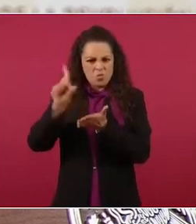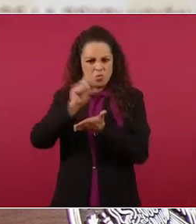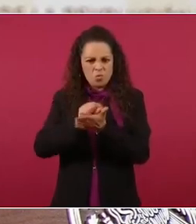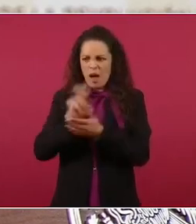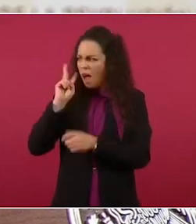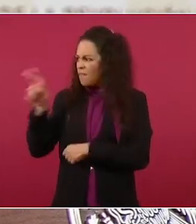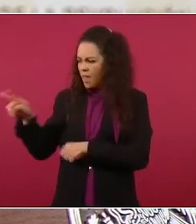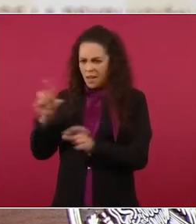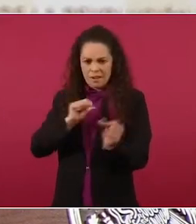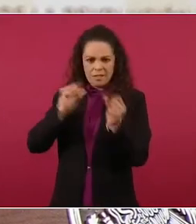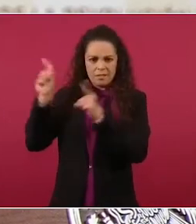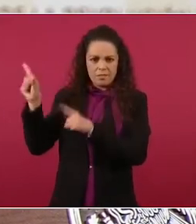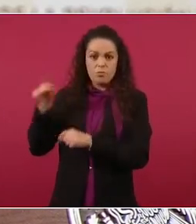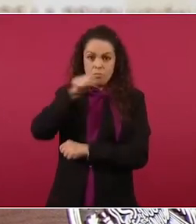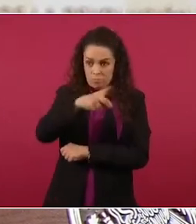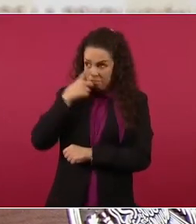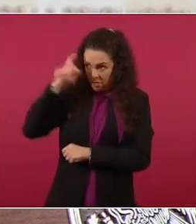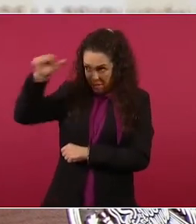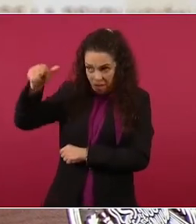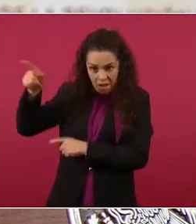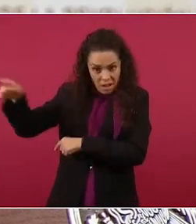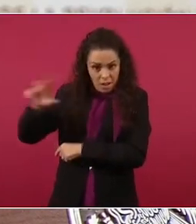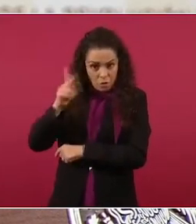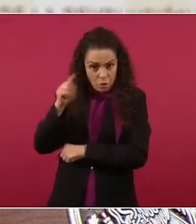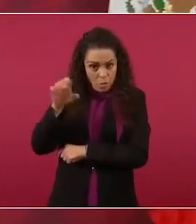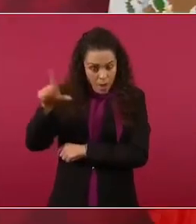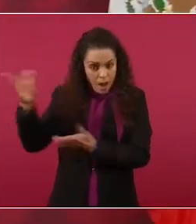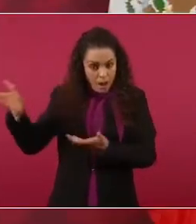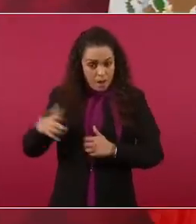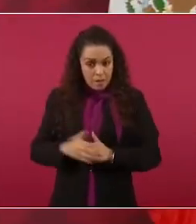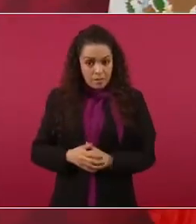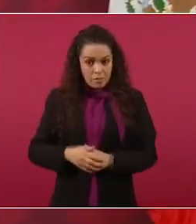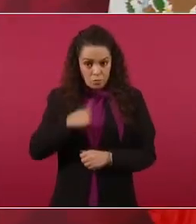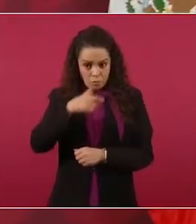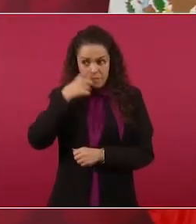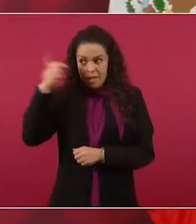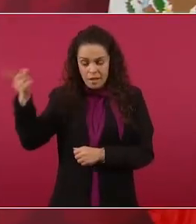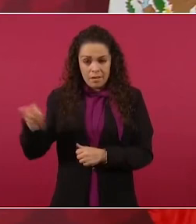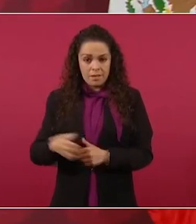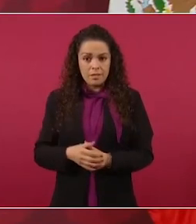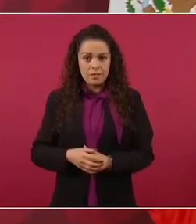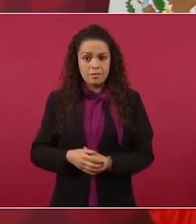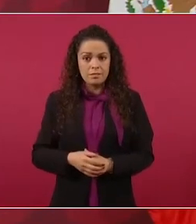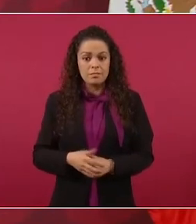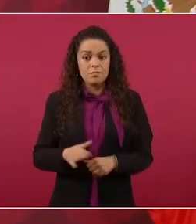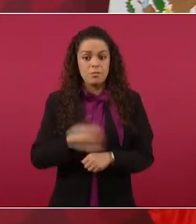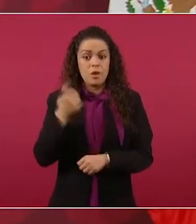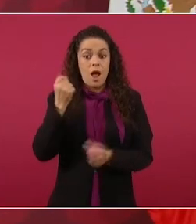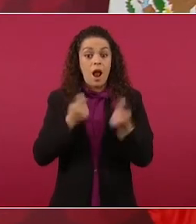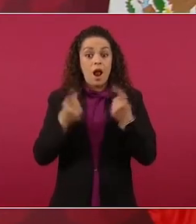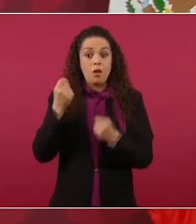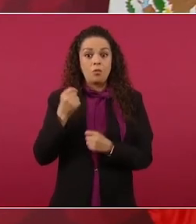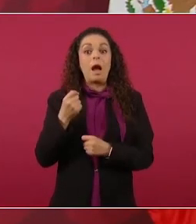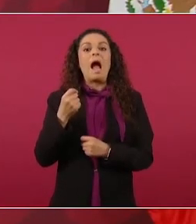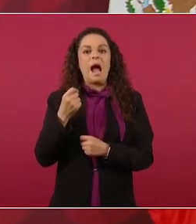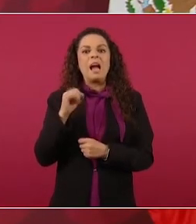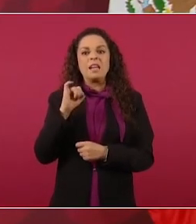que vayan a reclamarle a Chumel, porque seguramente algunos hasta han de haber comprado dólares